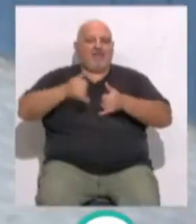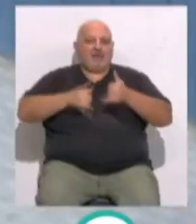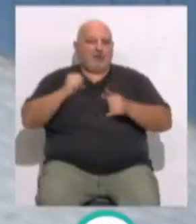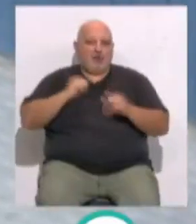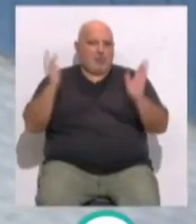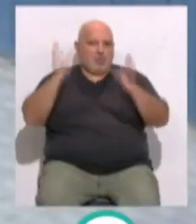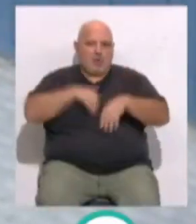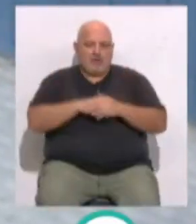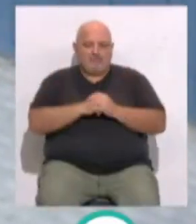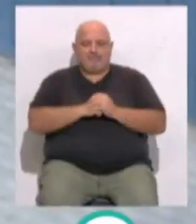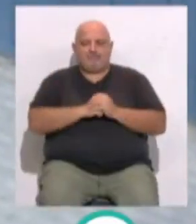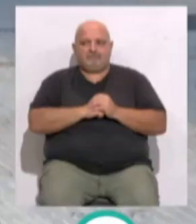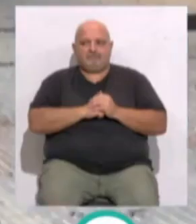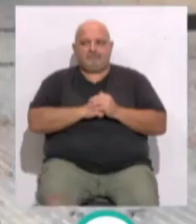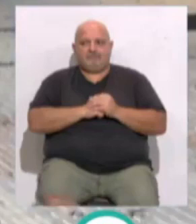bicicletas.